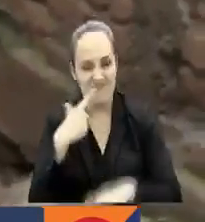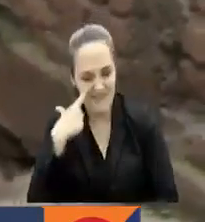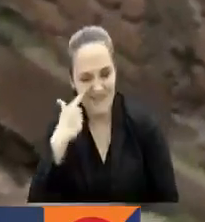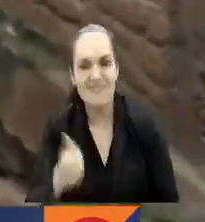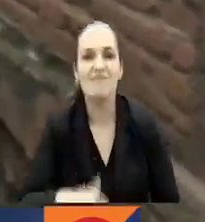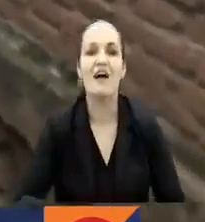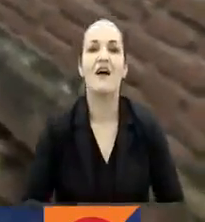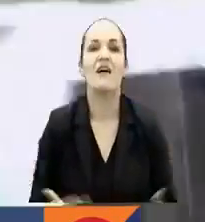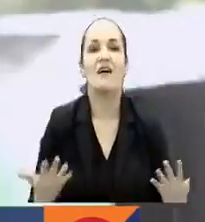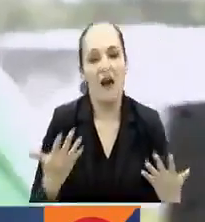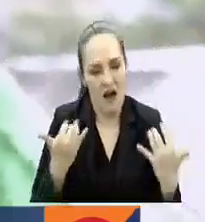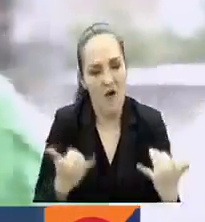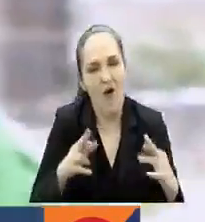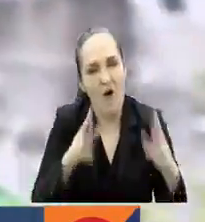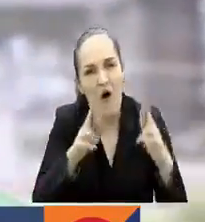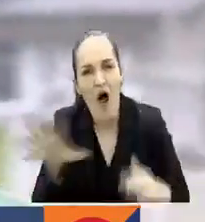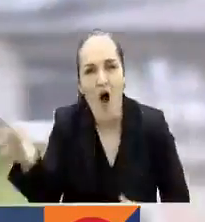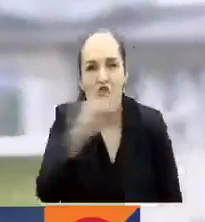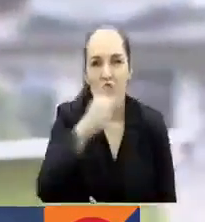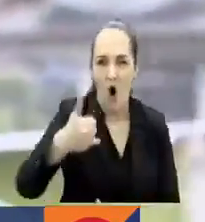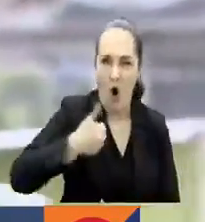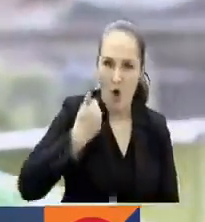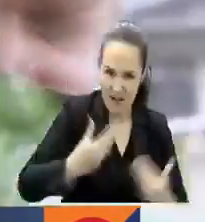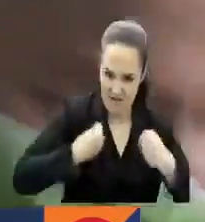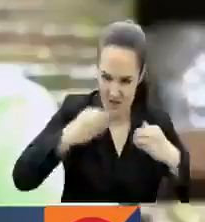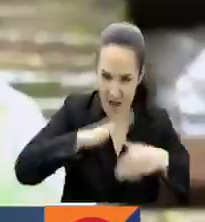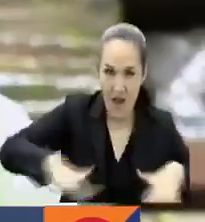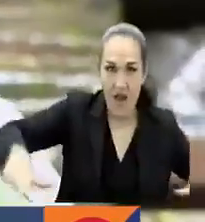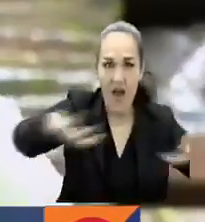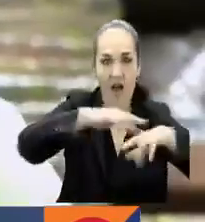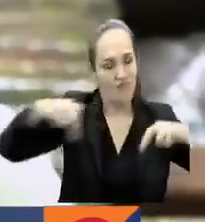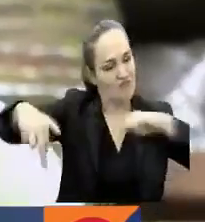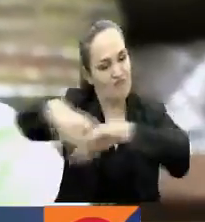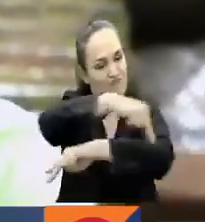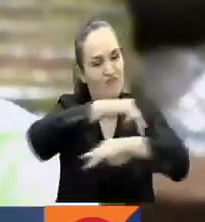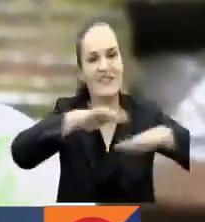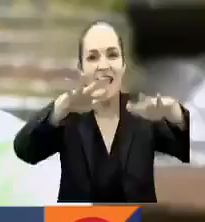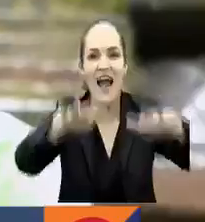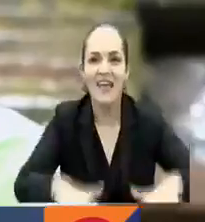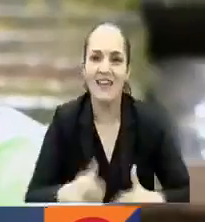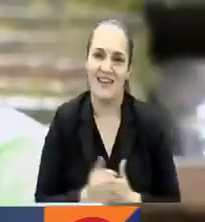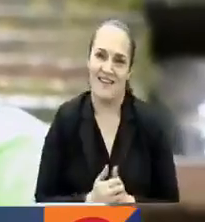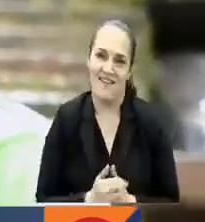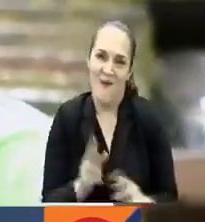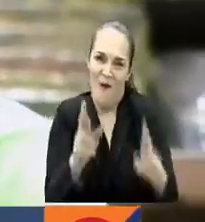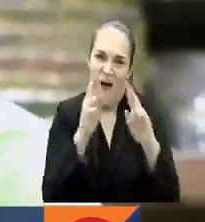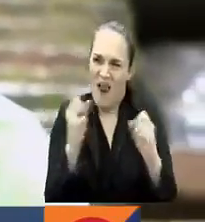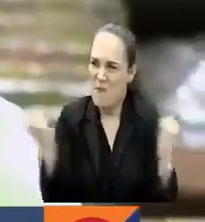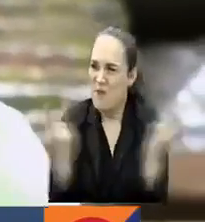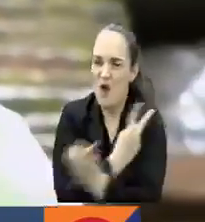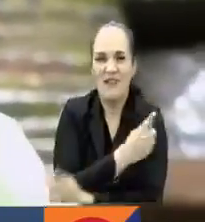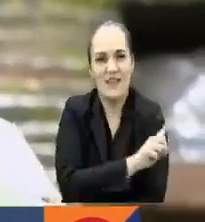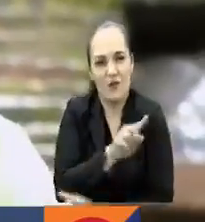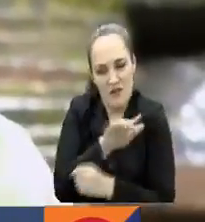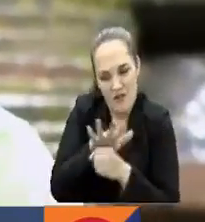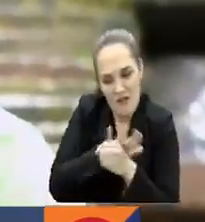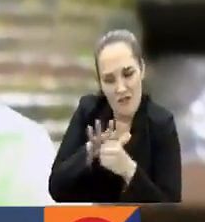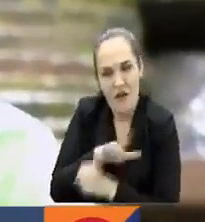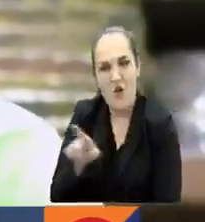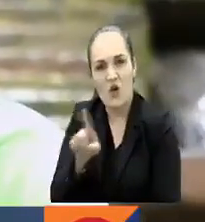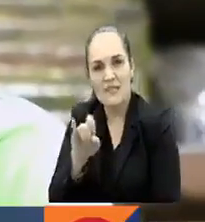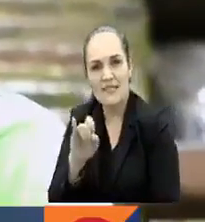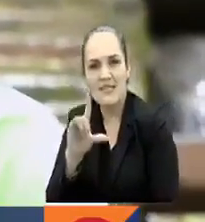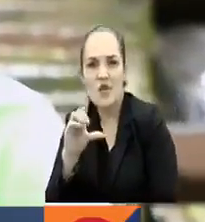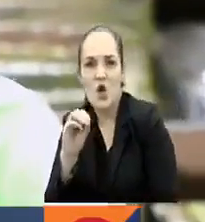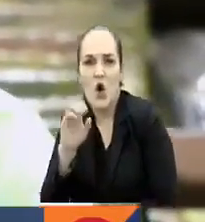los pelados del barrio se pudieran caminar estas calles, hermano, estas callecitas, si lo veis sus esquinas. Y no solamente